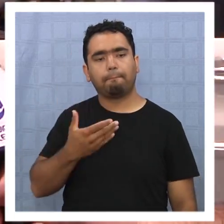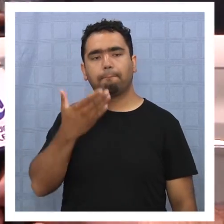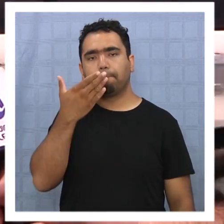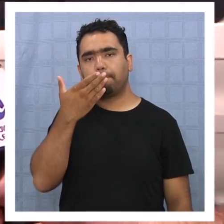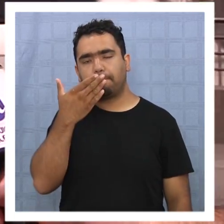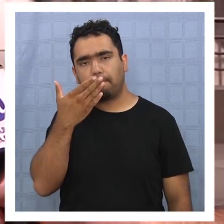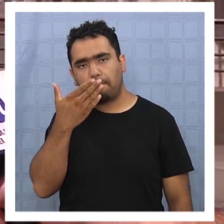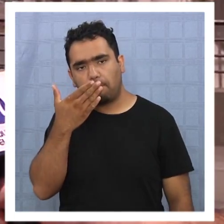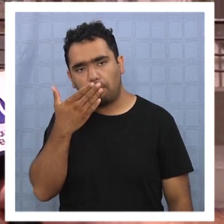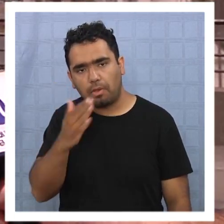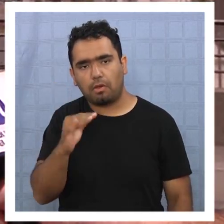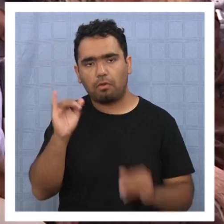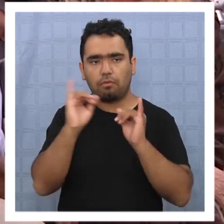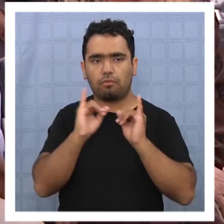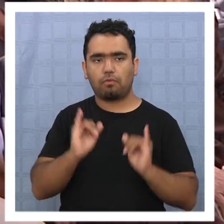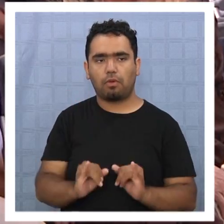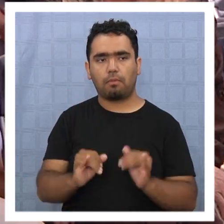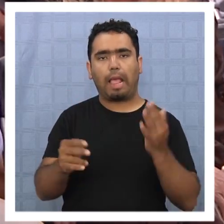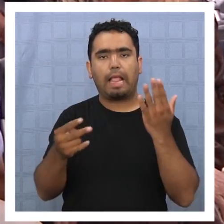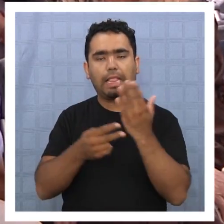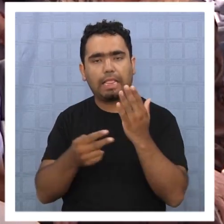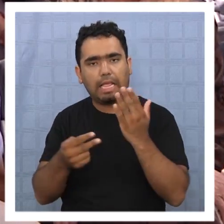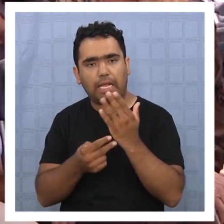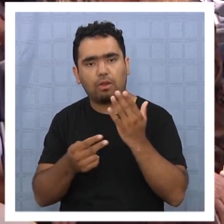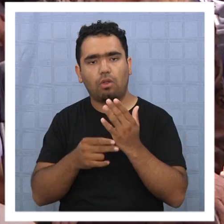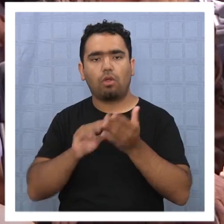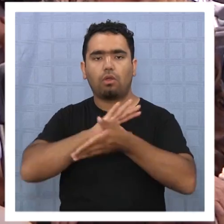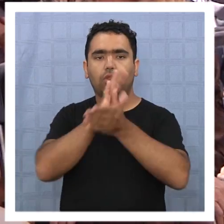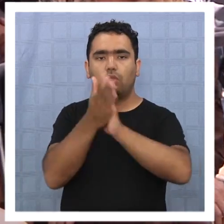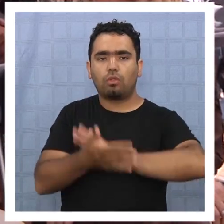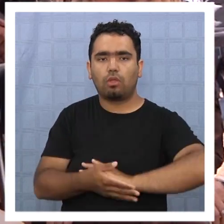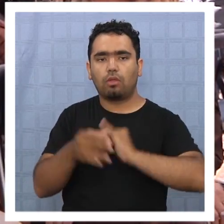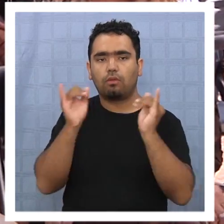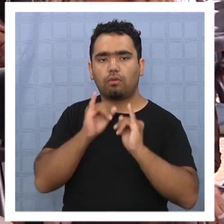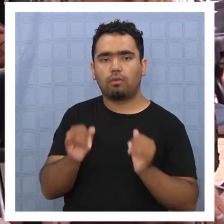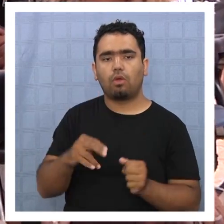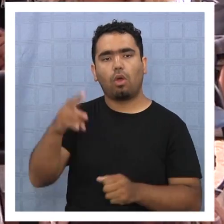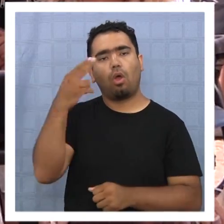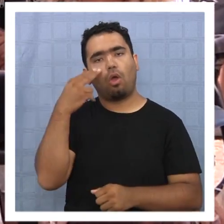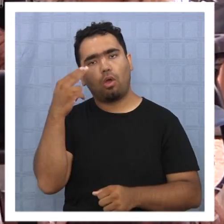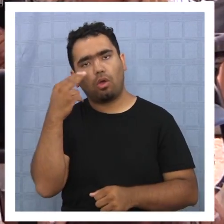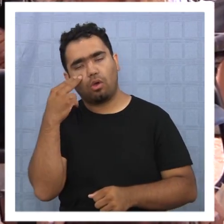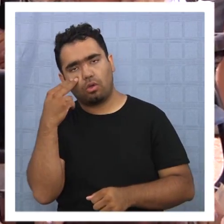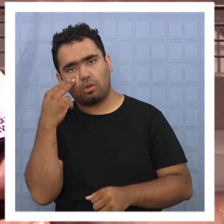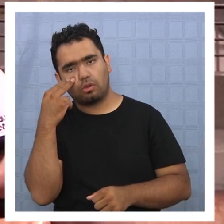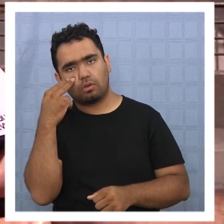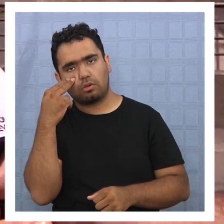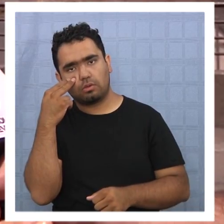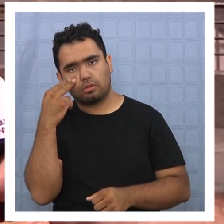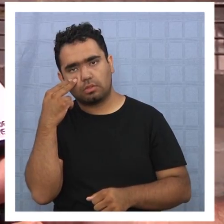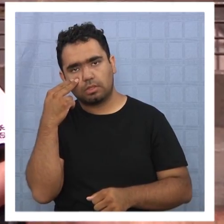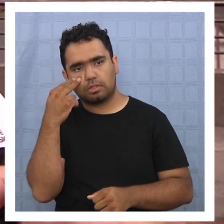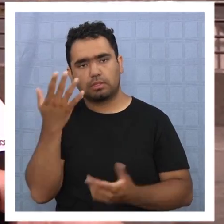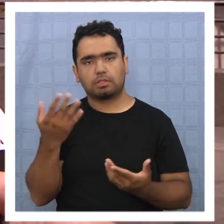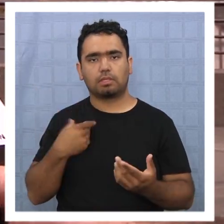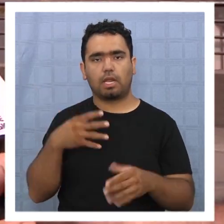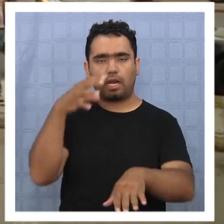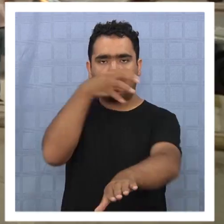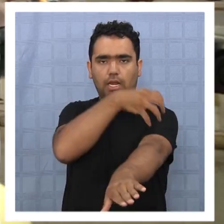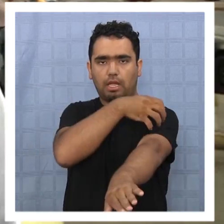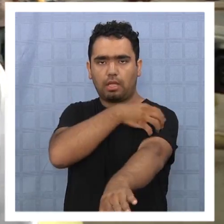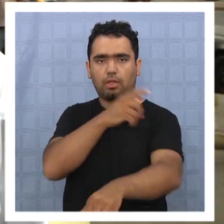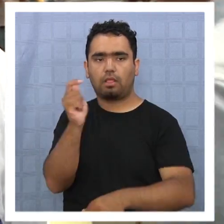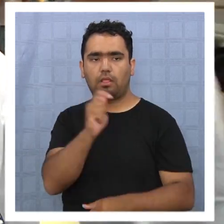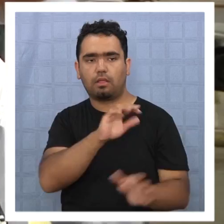mejor plataforma que tenemos tecnológica y de todo tipo para conocer los atractivos de nuestra región.